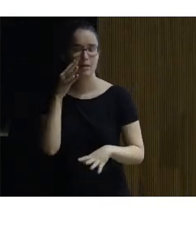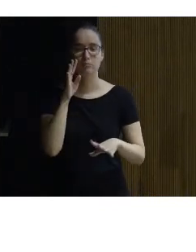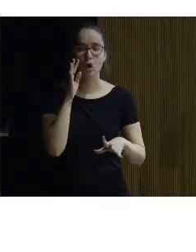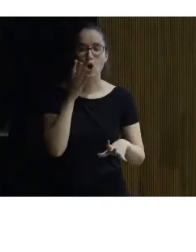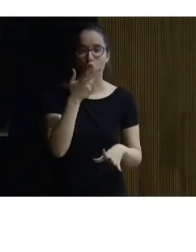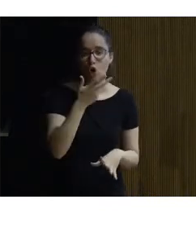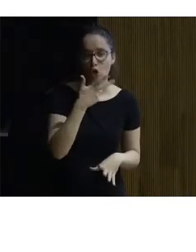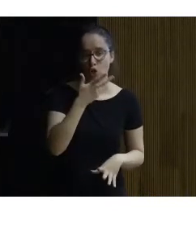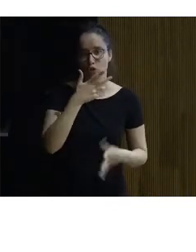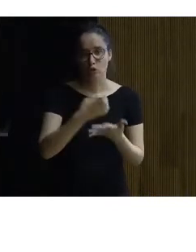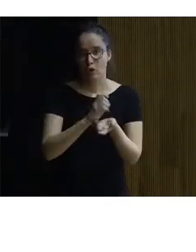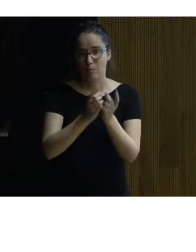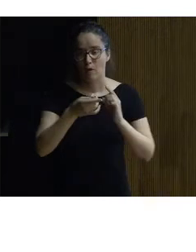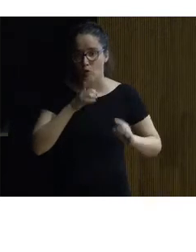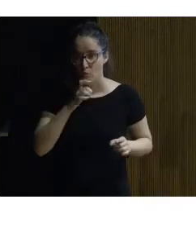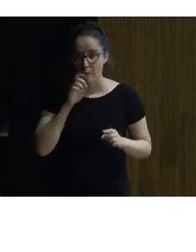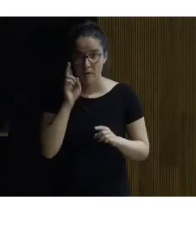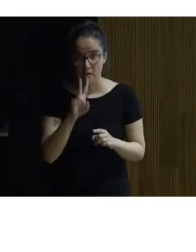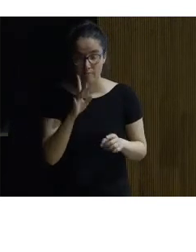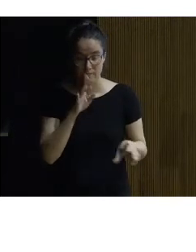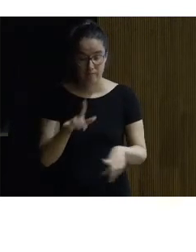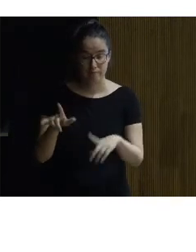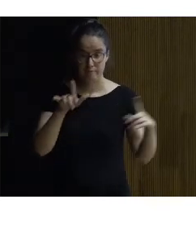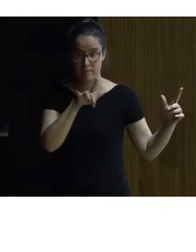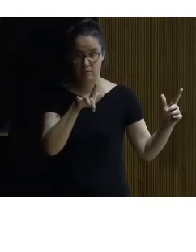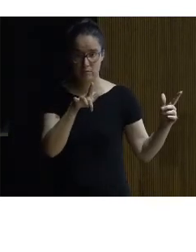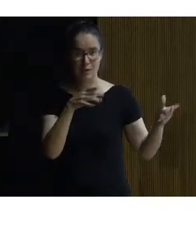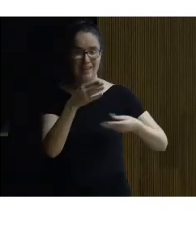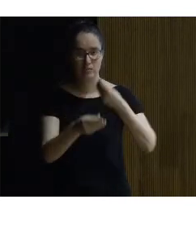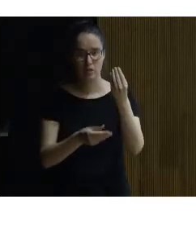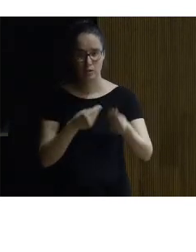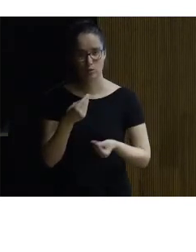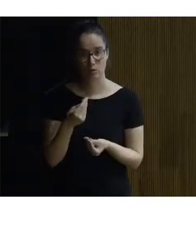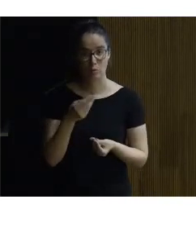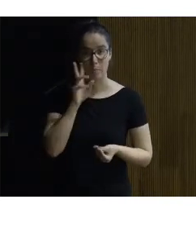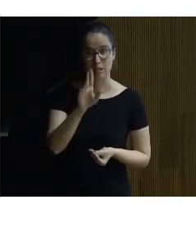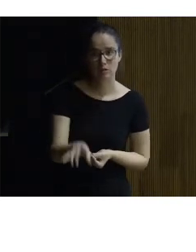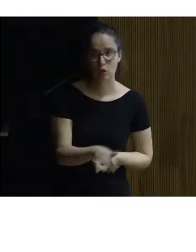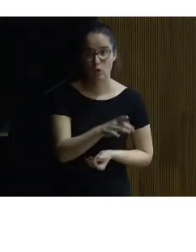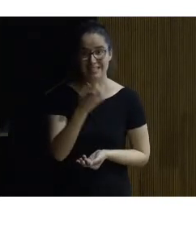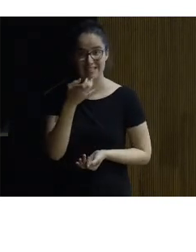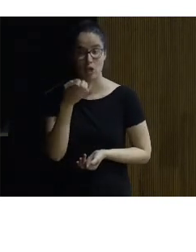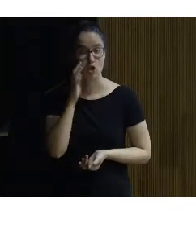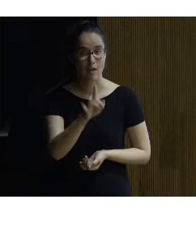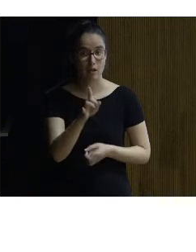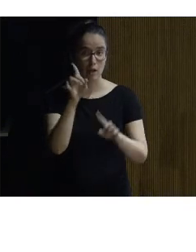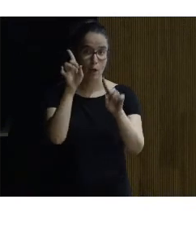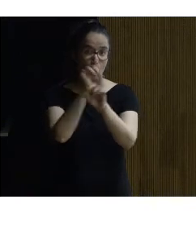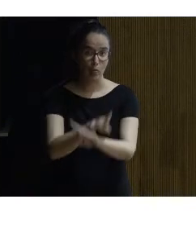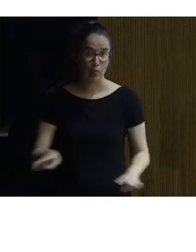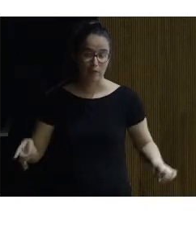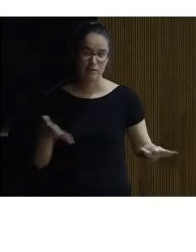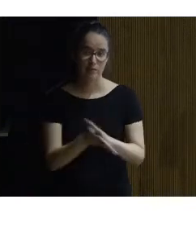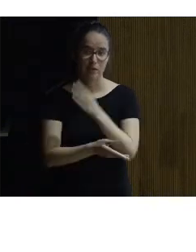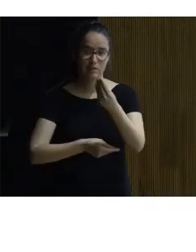que se cambió y aquí ya ven pues cuál es la intervención ya ven o no la ven y si no la ven es que hemos